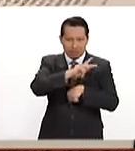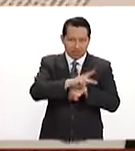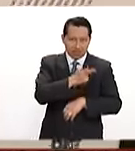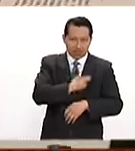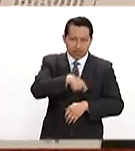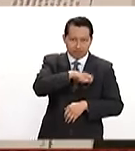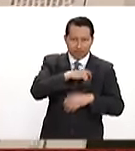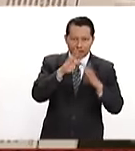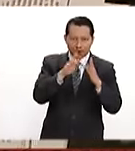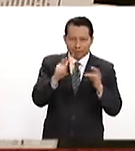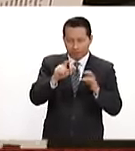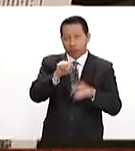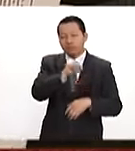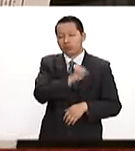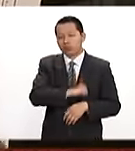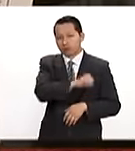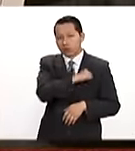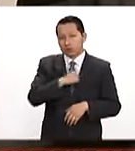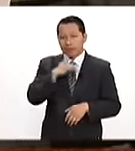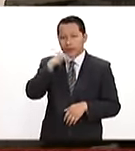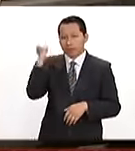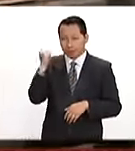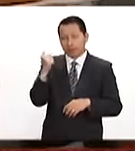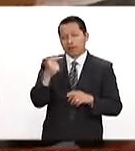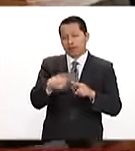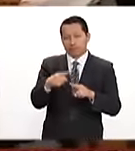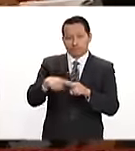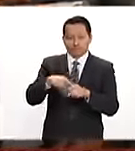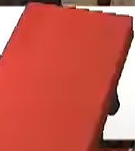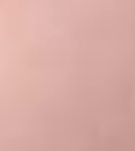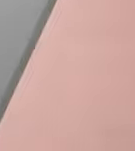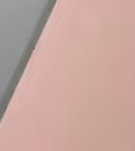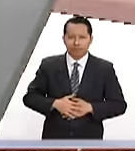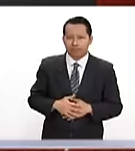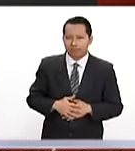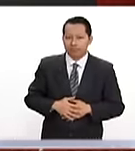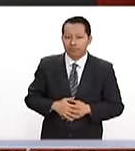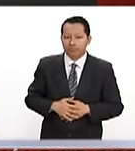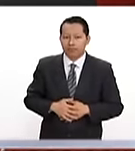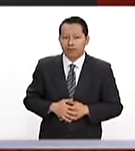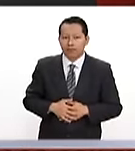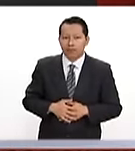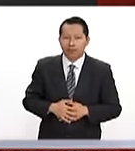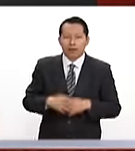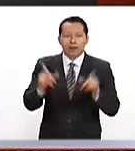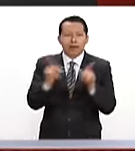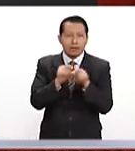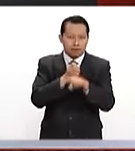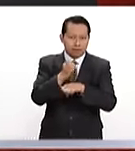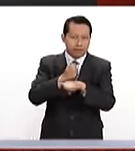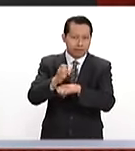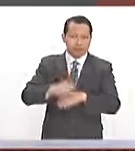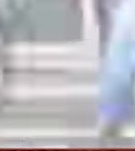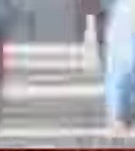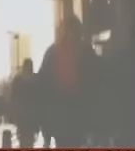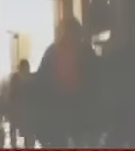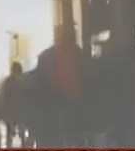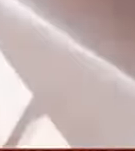España Francia Suiza Alemania entre otros países. Las breves del país